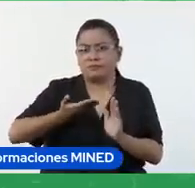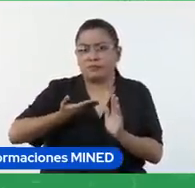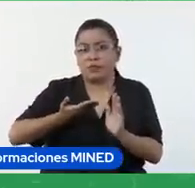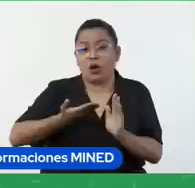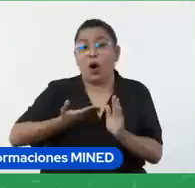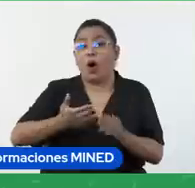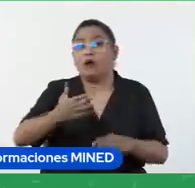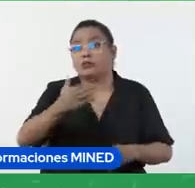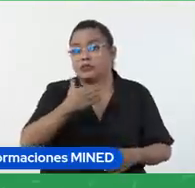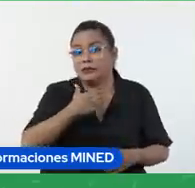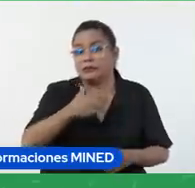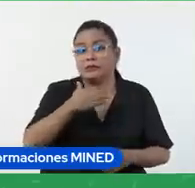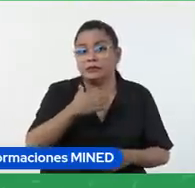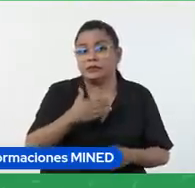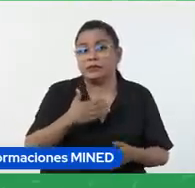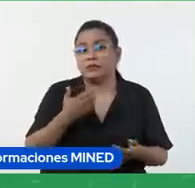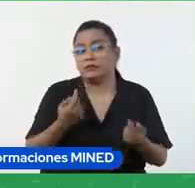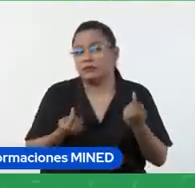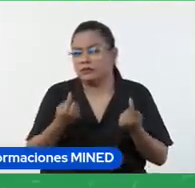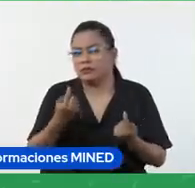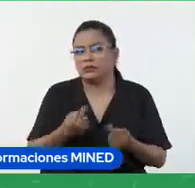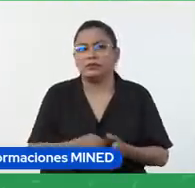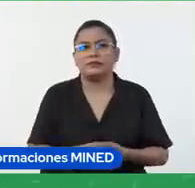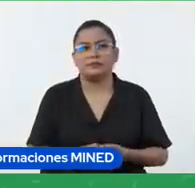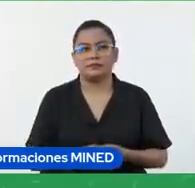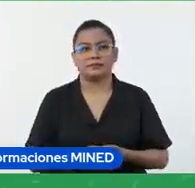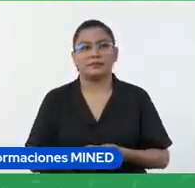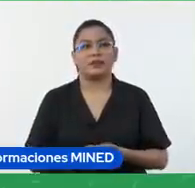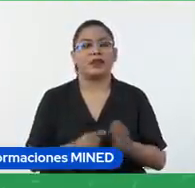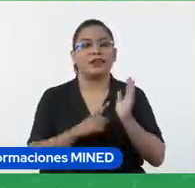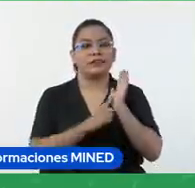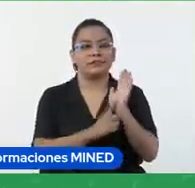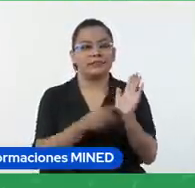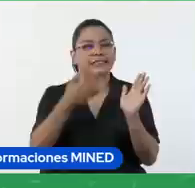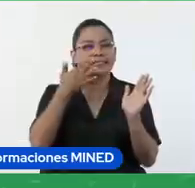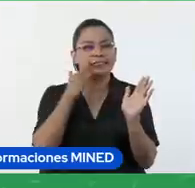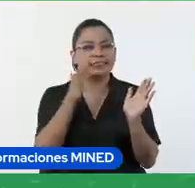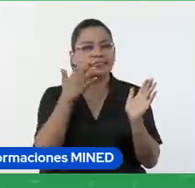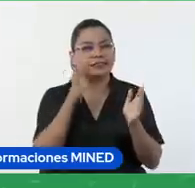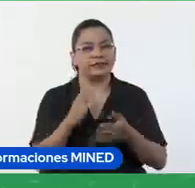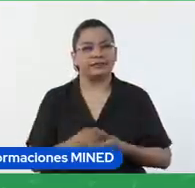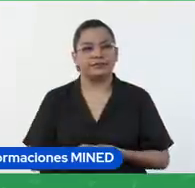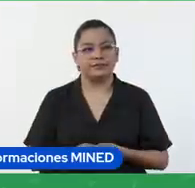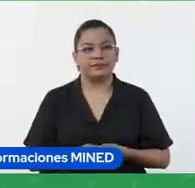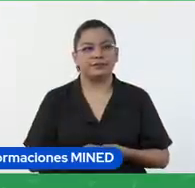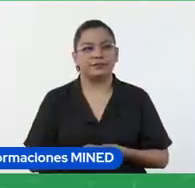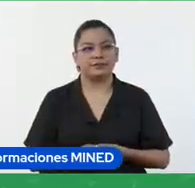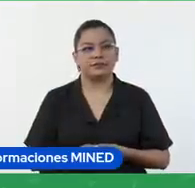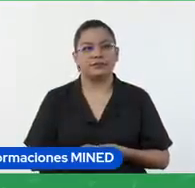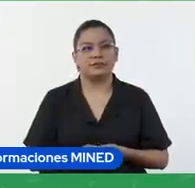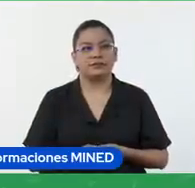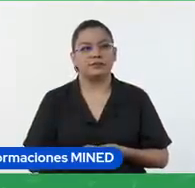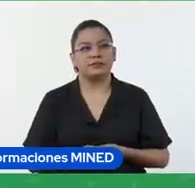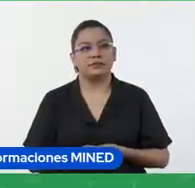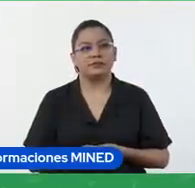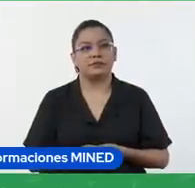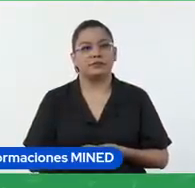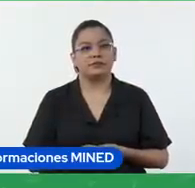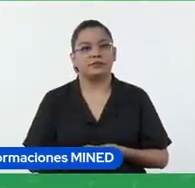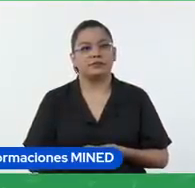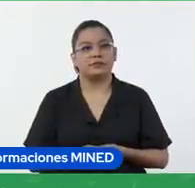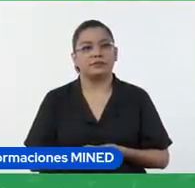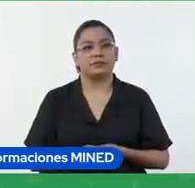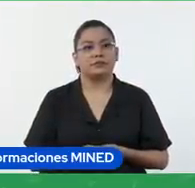dificultades y vamos a ver un ejemplo de portafolio de evidencias con